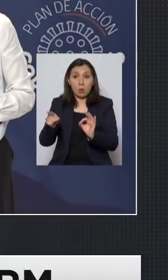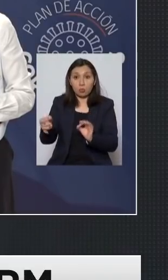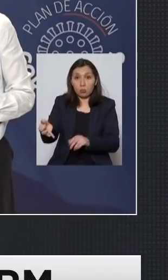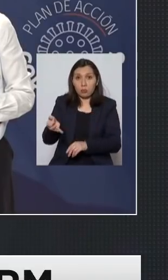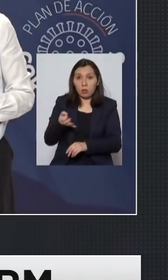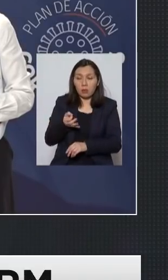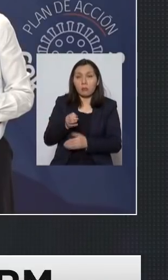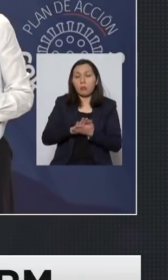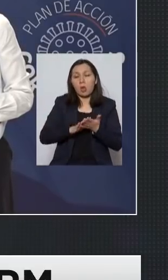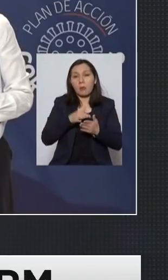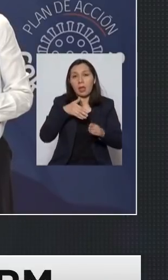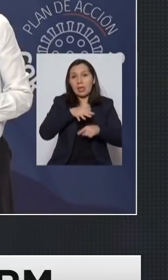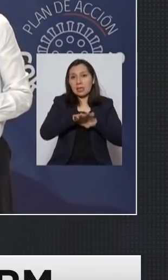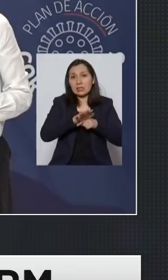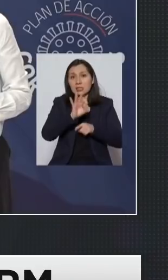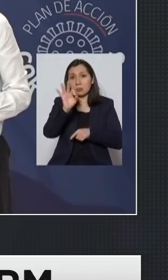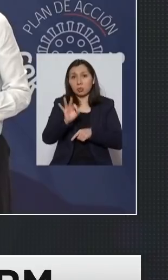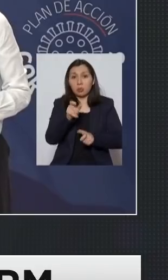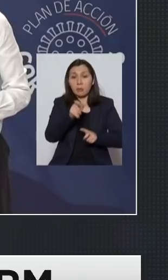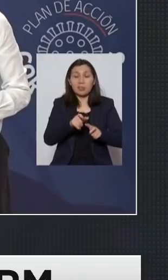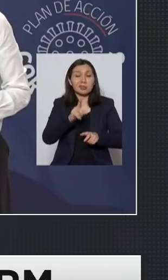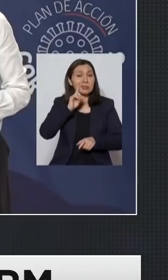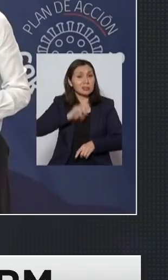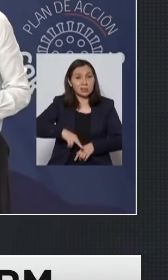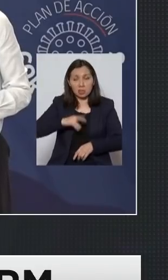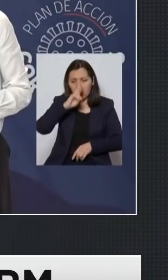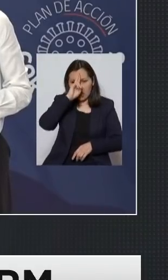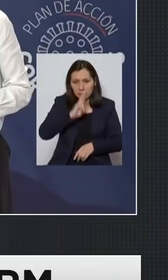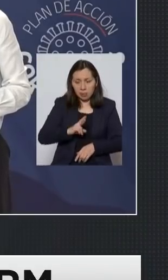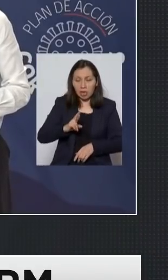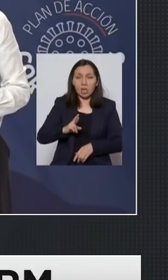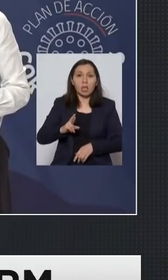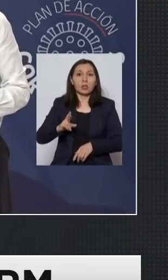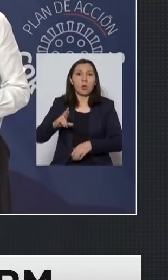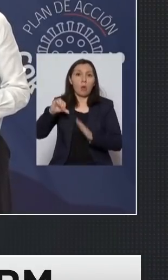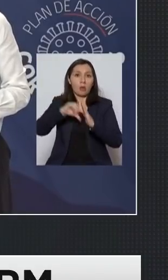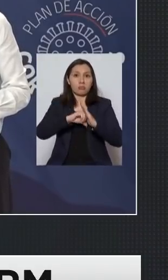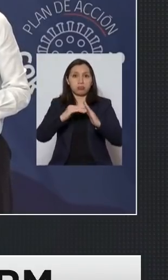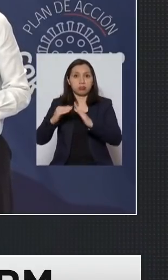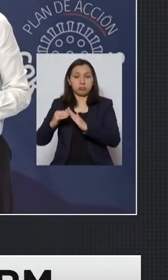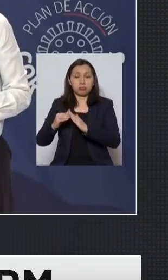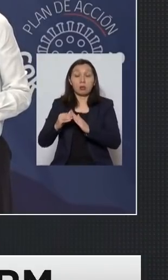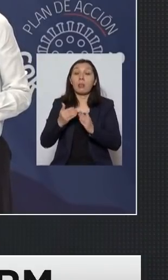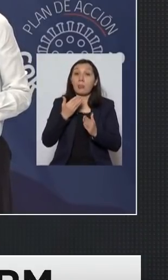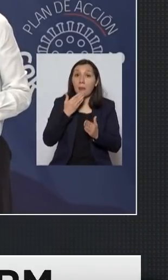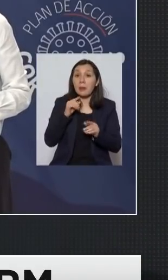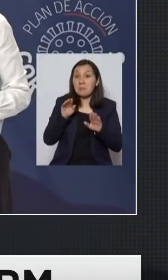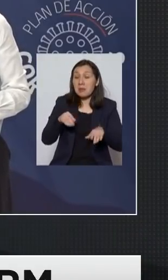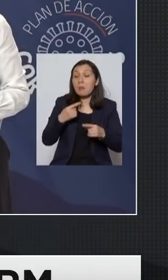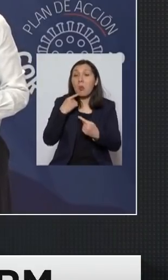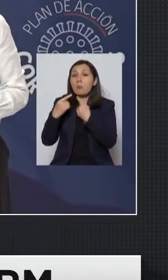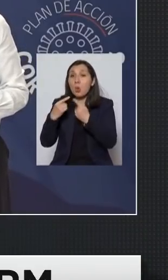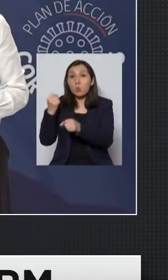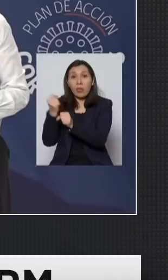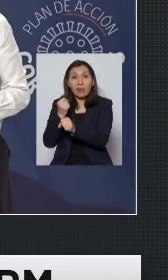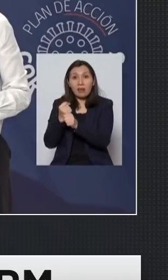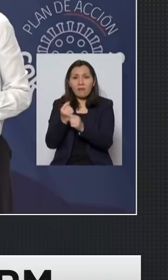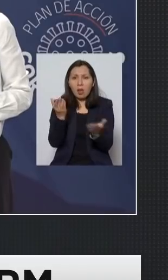señala entre 15% de personas que no respetan la cuarentena y esta encuesta de empleo